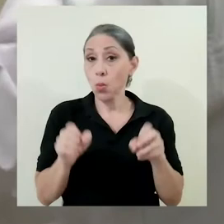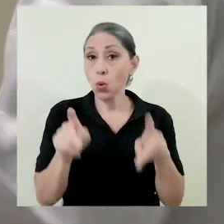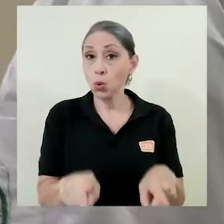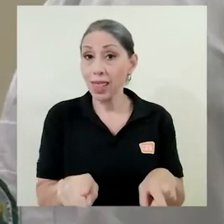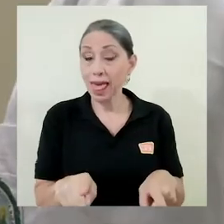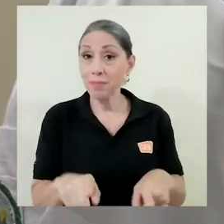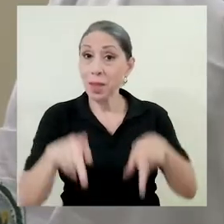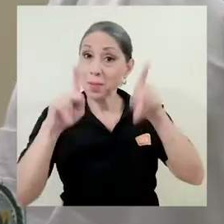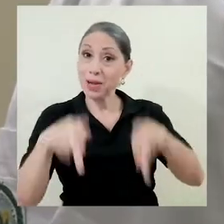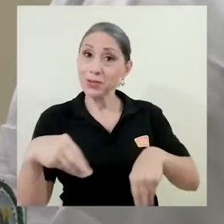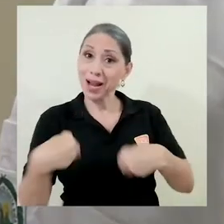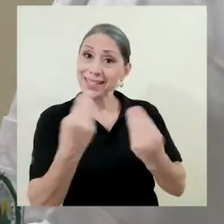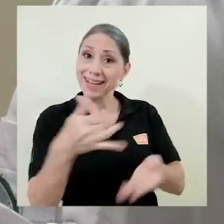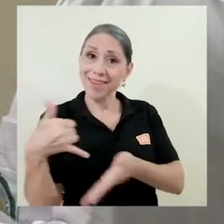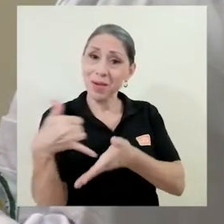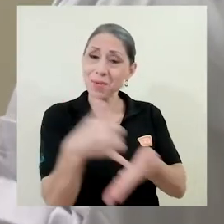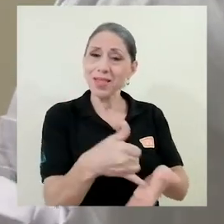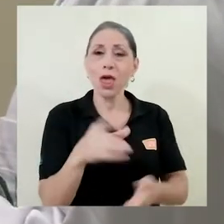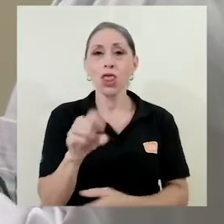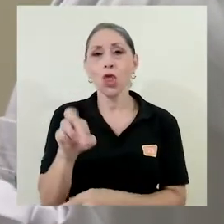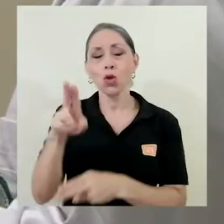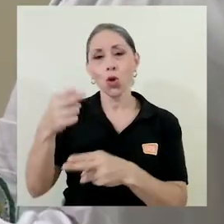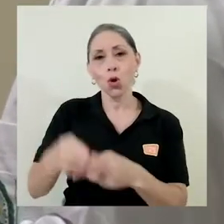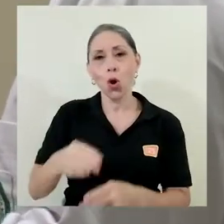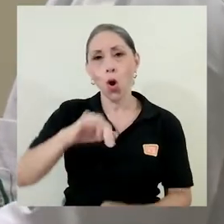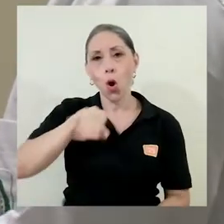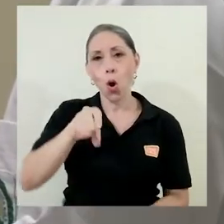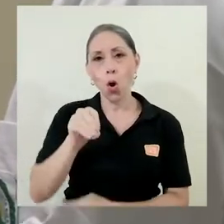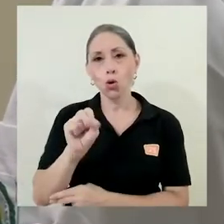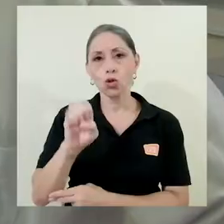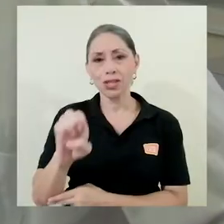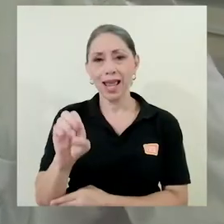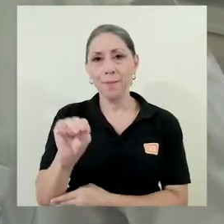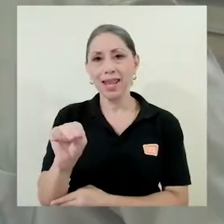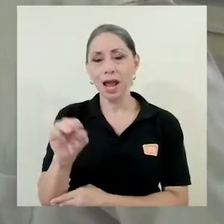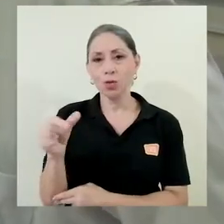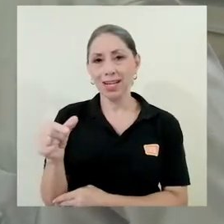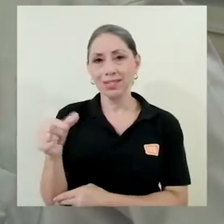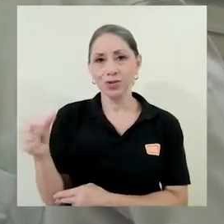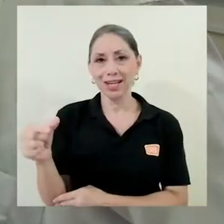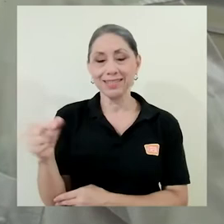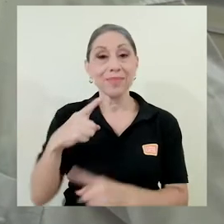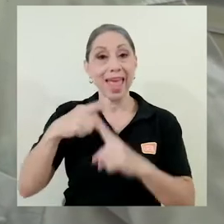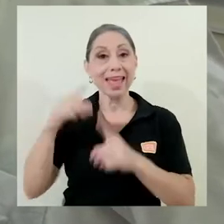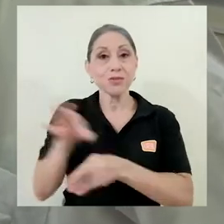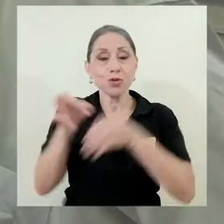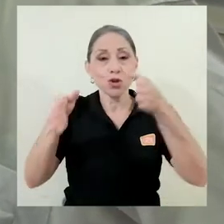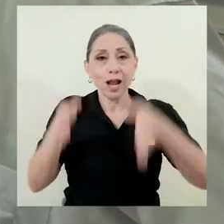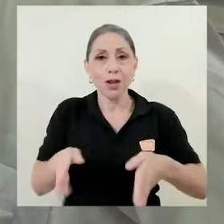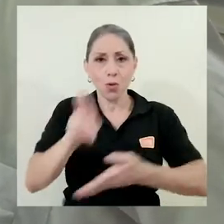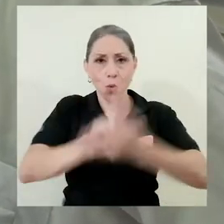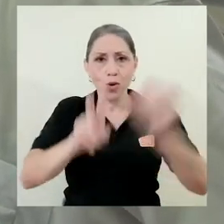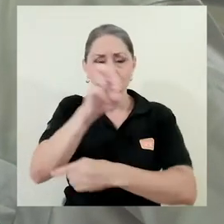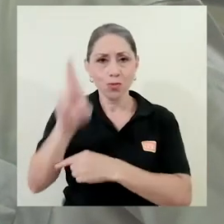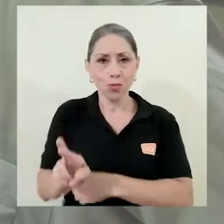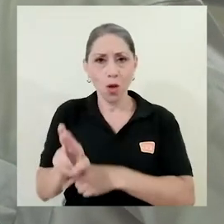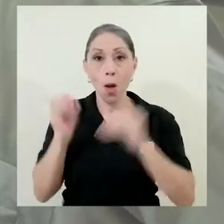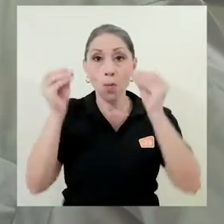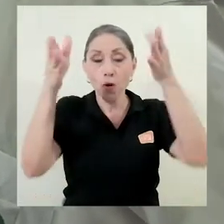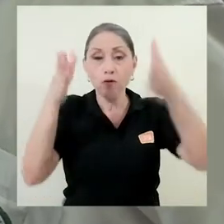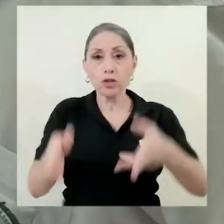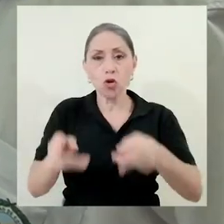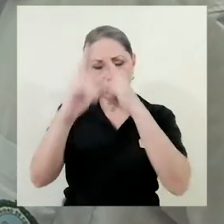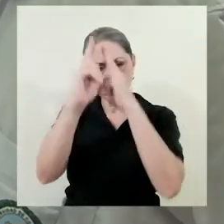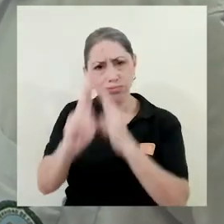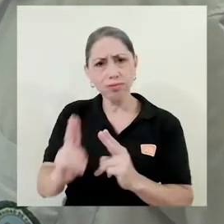ocasión el galardonado es el doctor José María Gutiérrez Gutiérrez, exfuncionario de la Universidad de Costa Rica y profesor emérito en este